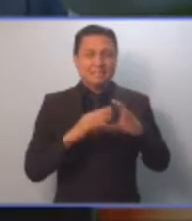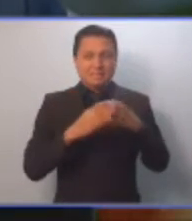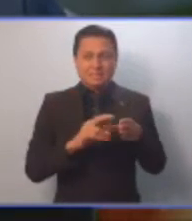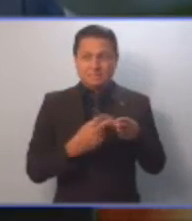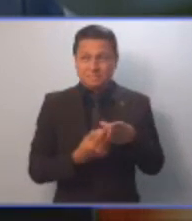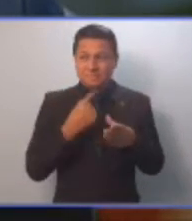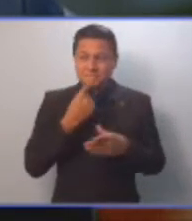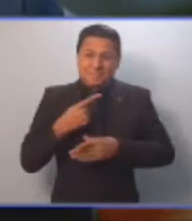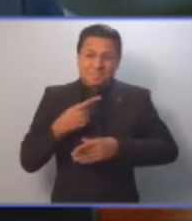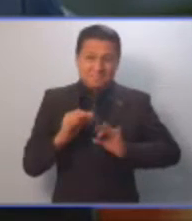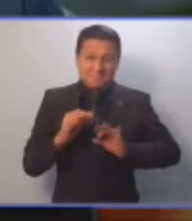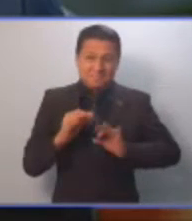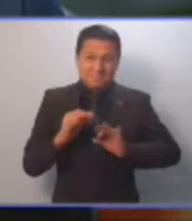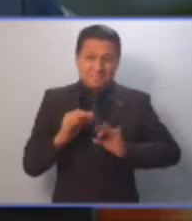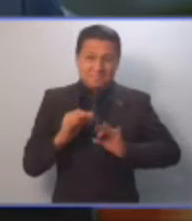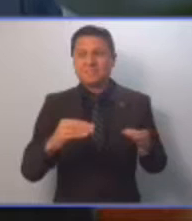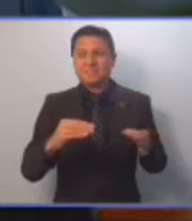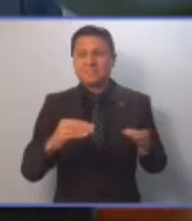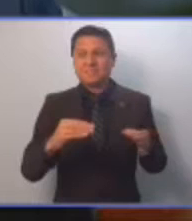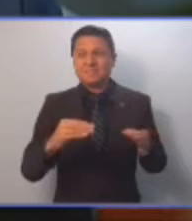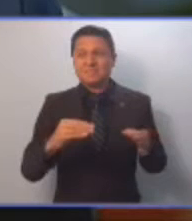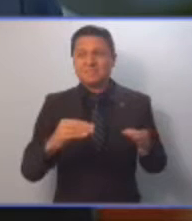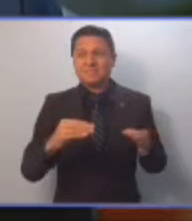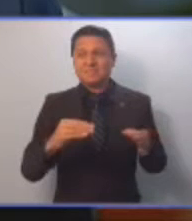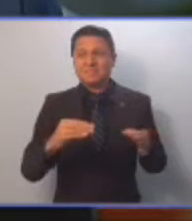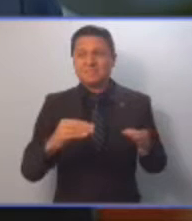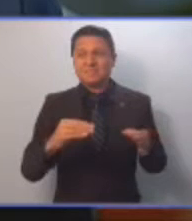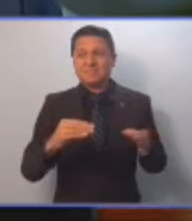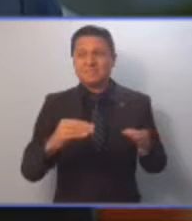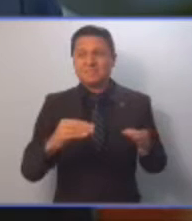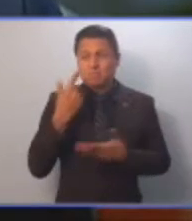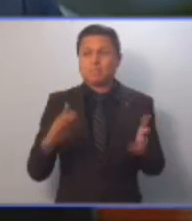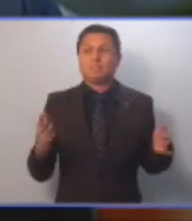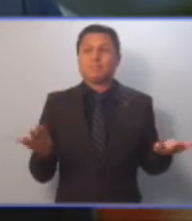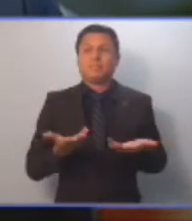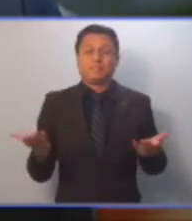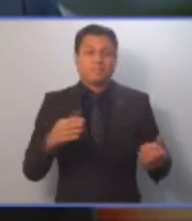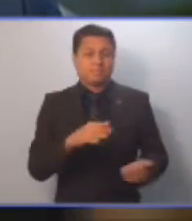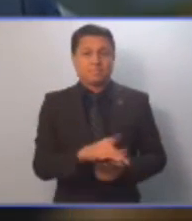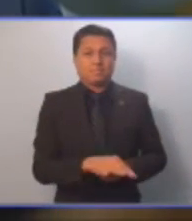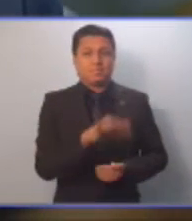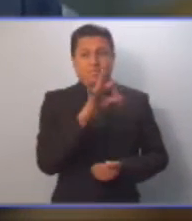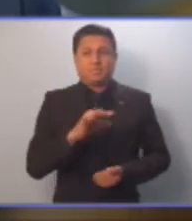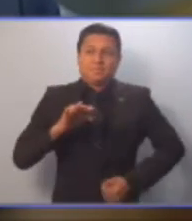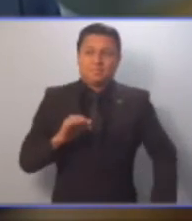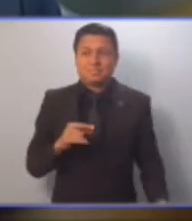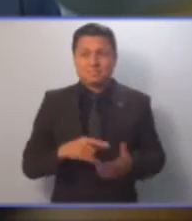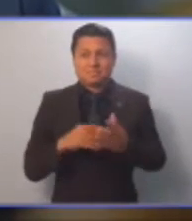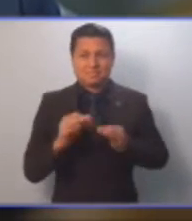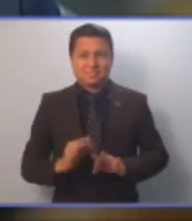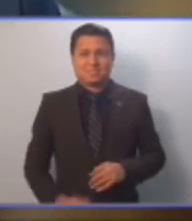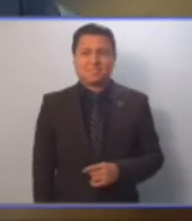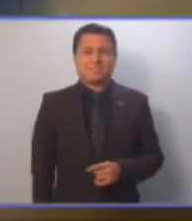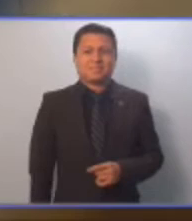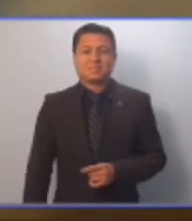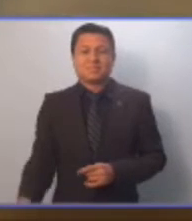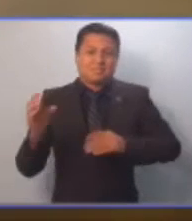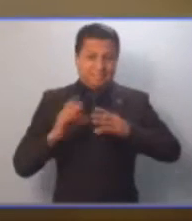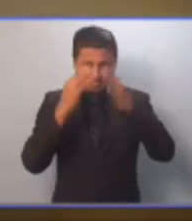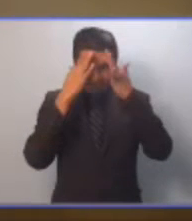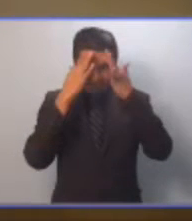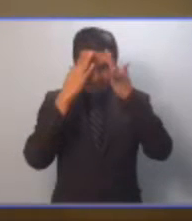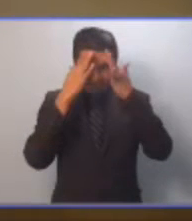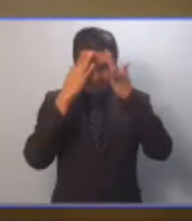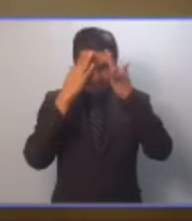suscribe después del análisis de la moción de mérito contenida en el expediente relacionado propone emitir dictamen de